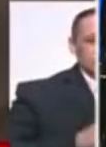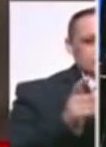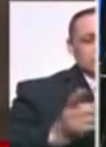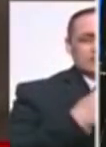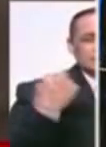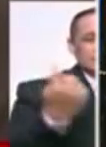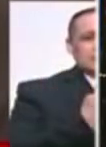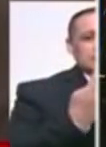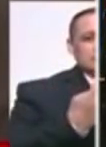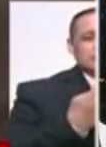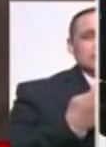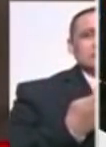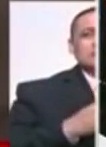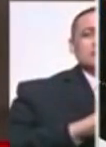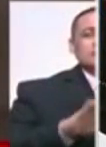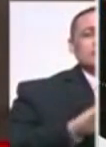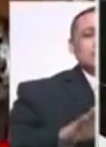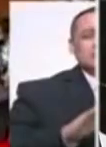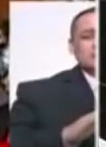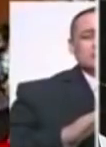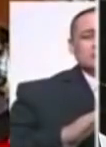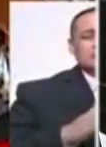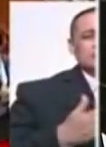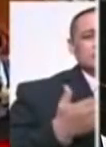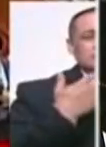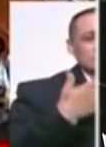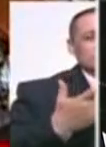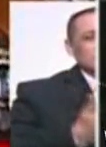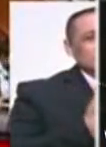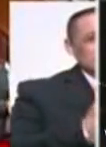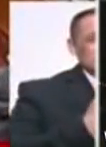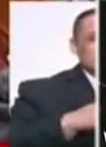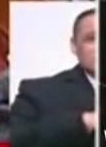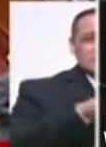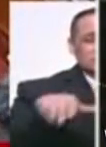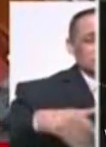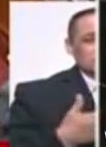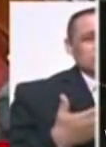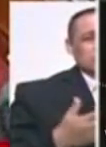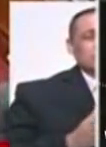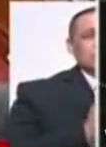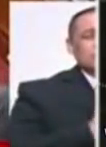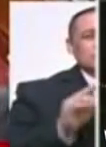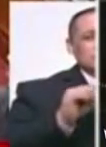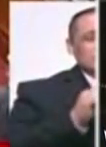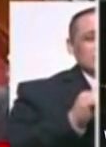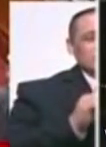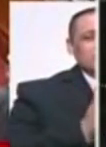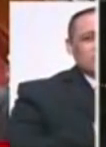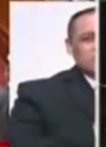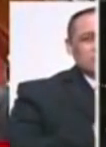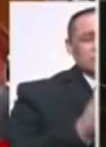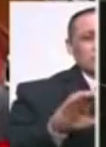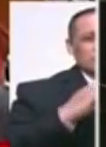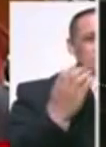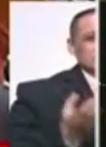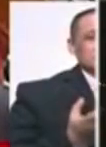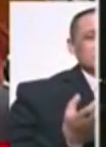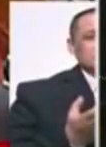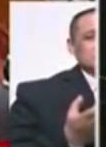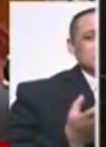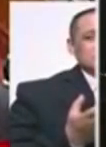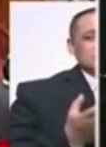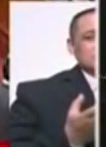Tumbarse la colaboración eficaz. Quisiera preguntarle... Si me permite cerrar la idea, porque esto es muy importante, ¿no? Entonces, se juntan para poder generar